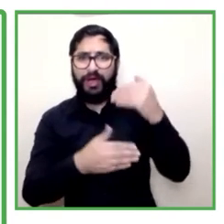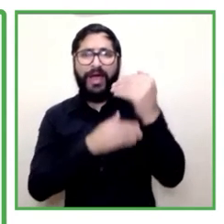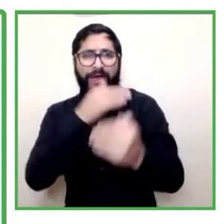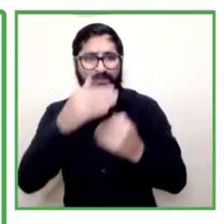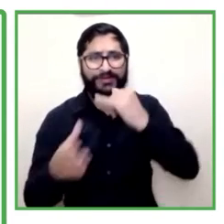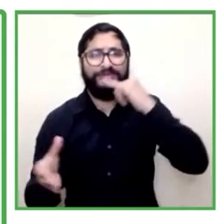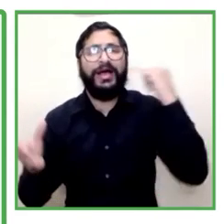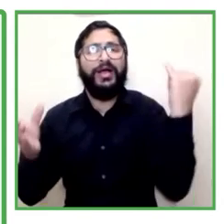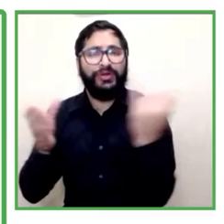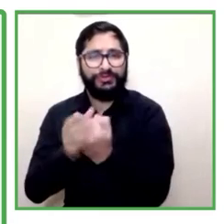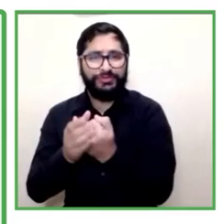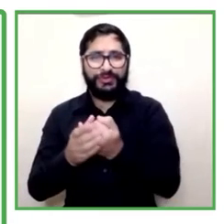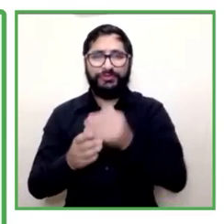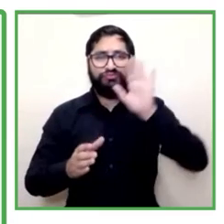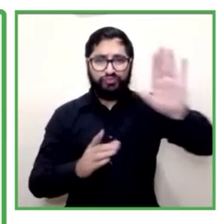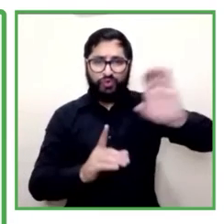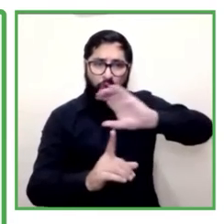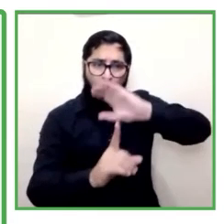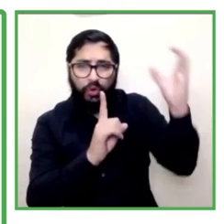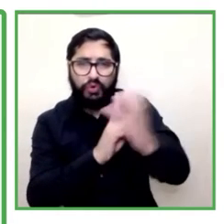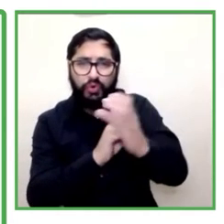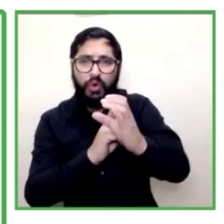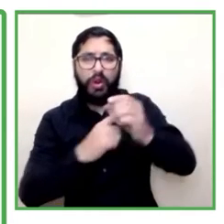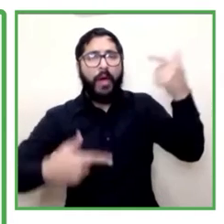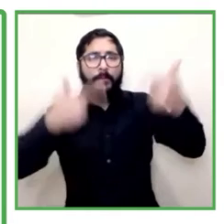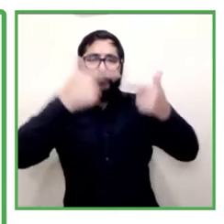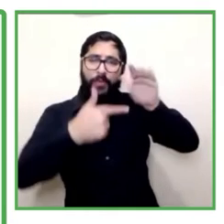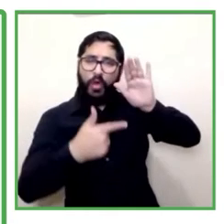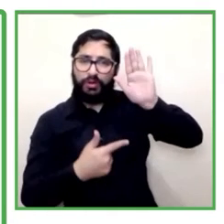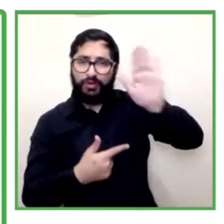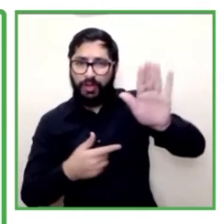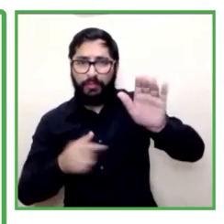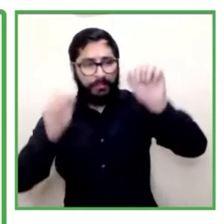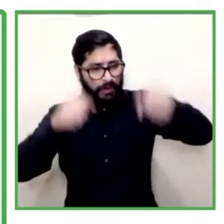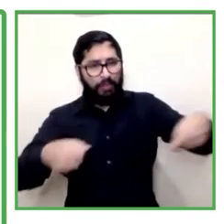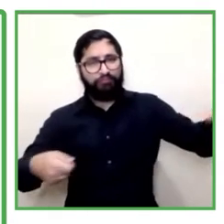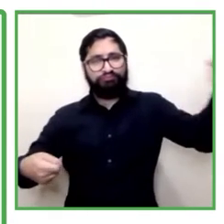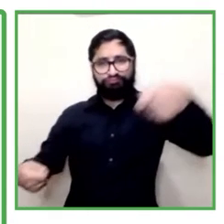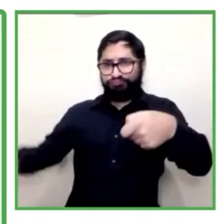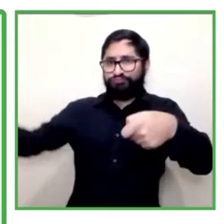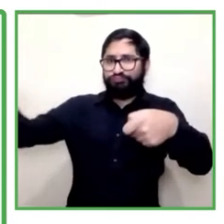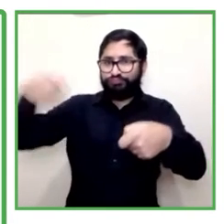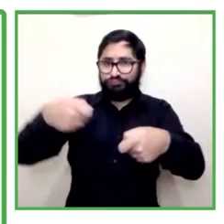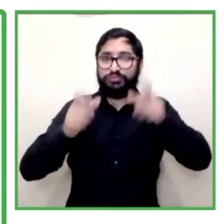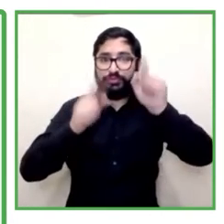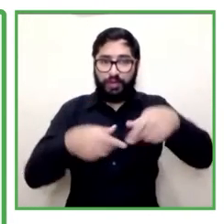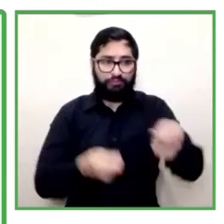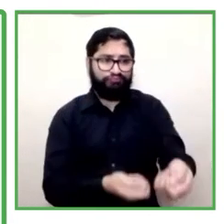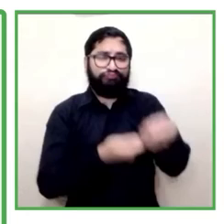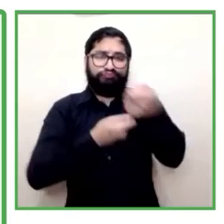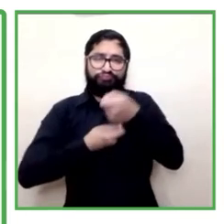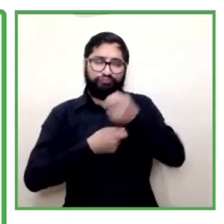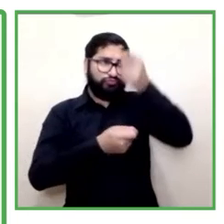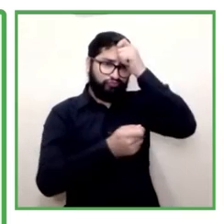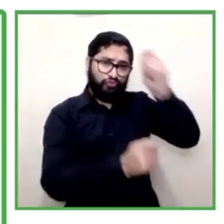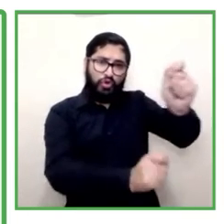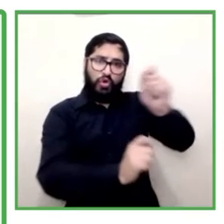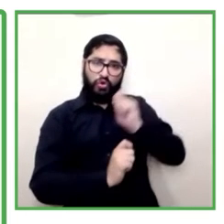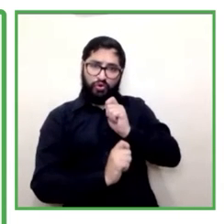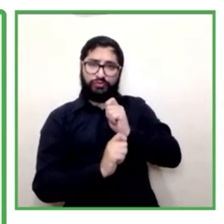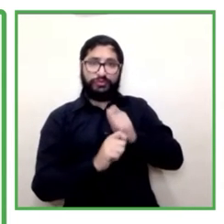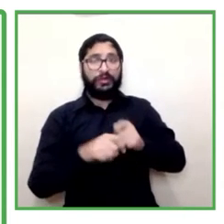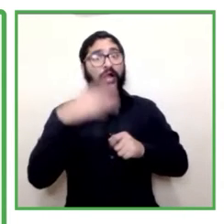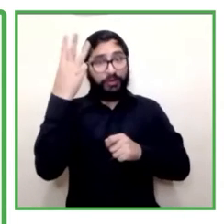y sus aportes nos ha generado también un reconocimiento un trabajo muy fuerte y articulado con diferentes